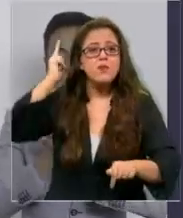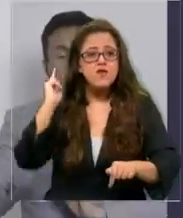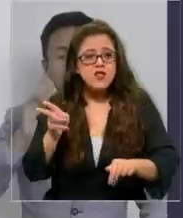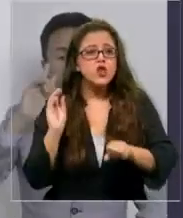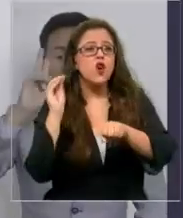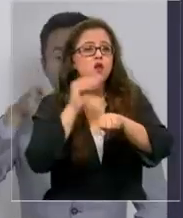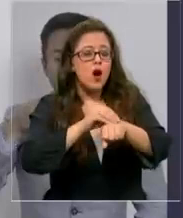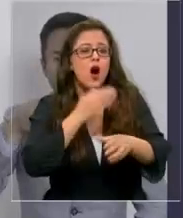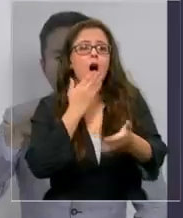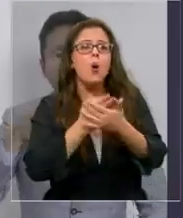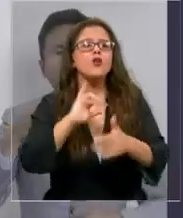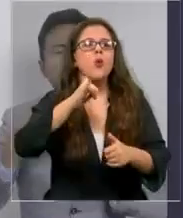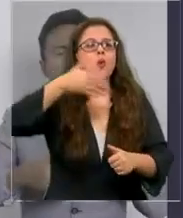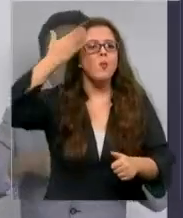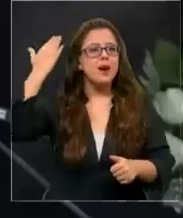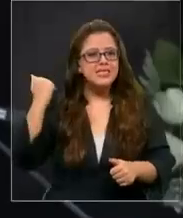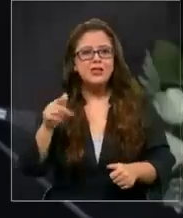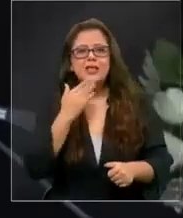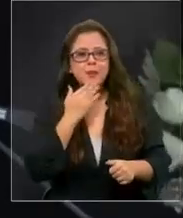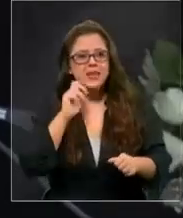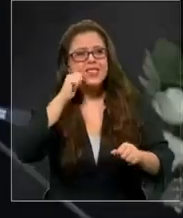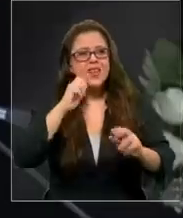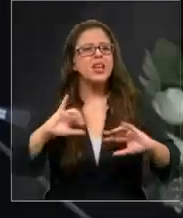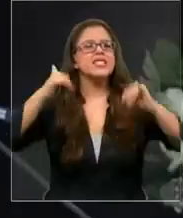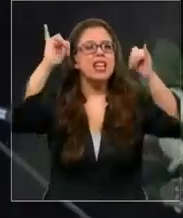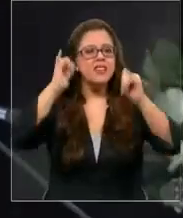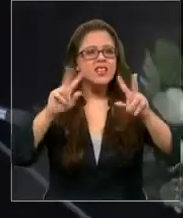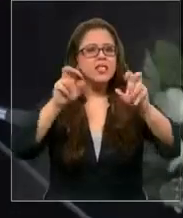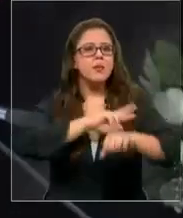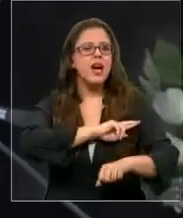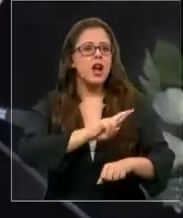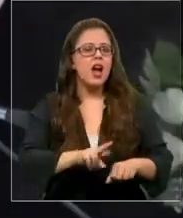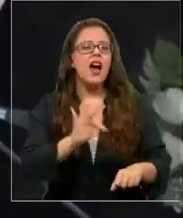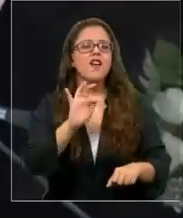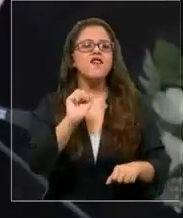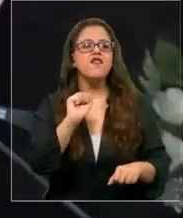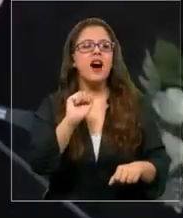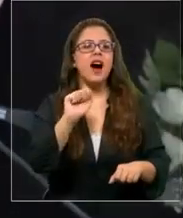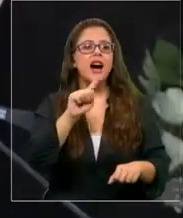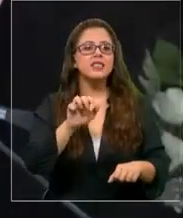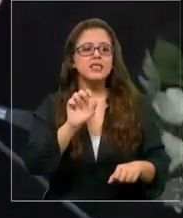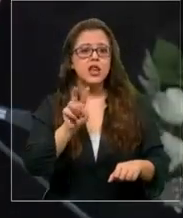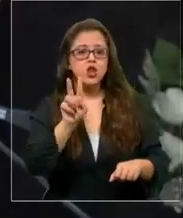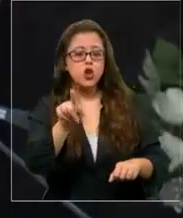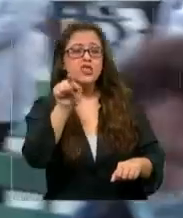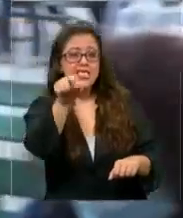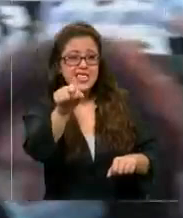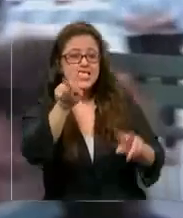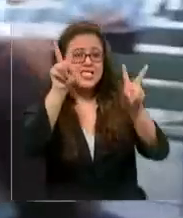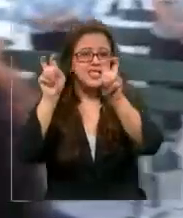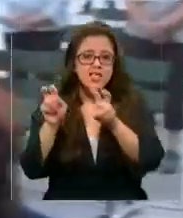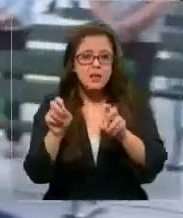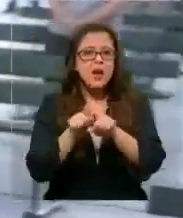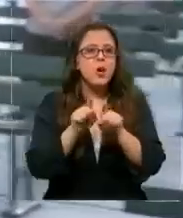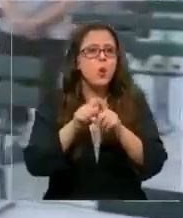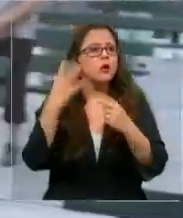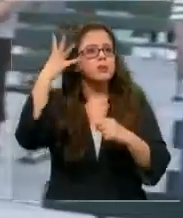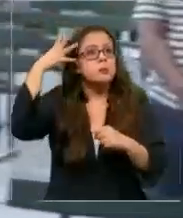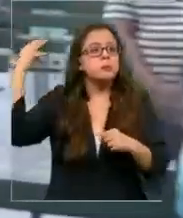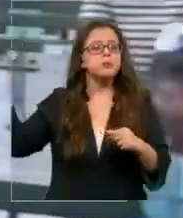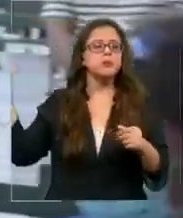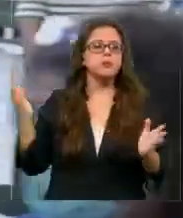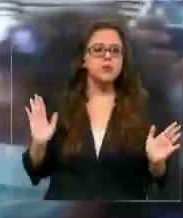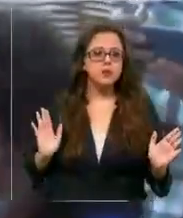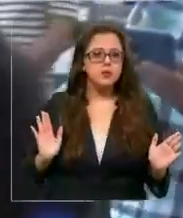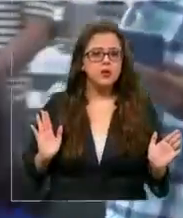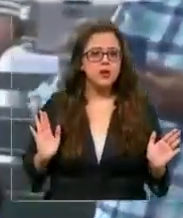anunciada el pasado jueves y que incluía la celebración de actos religiosos en fase 2. Este tipo de escenas quedarían en el pasado por el